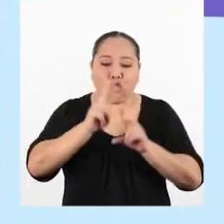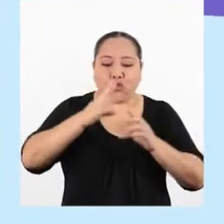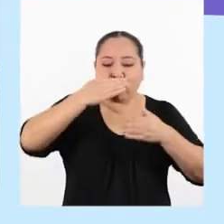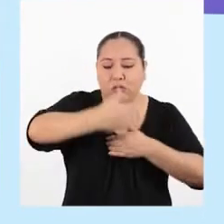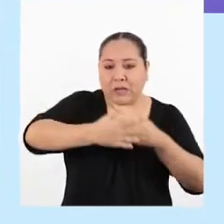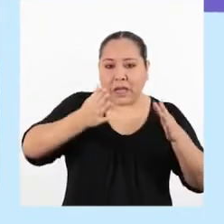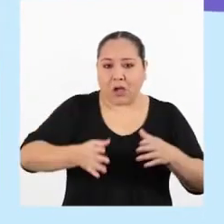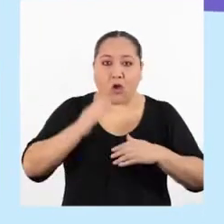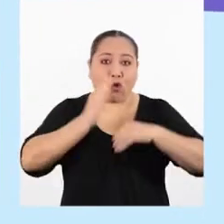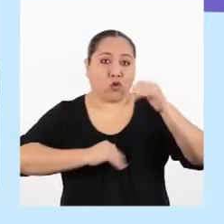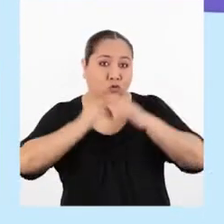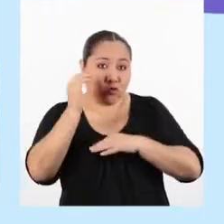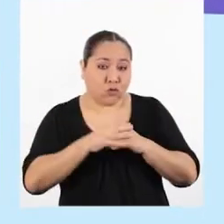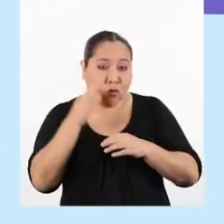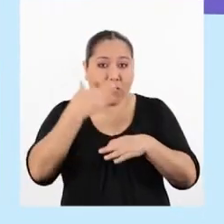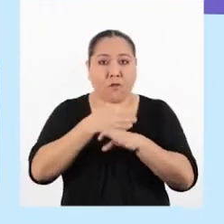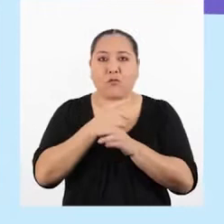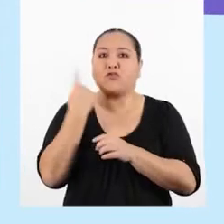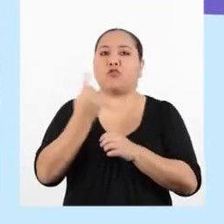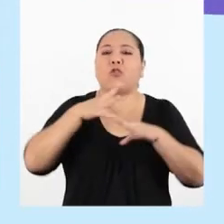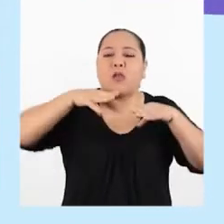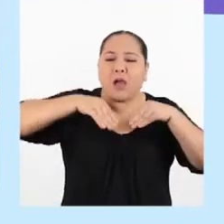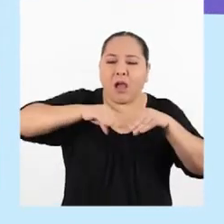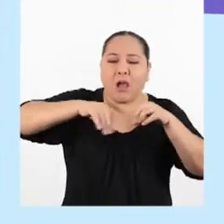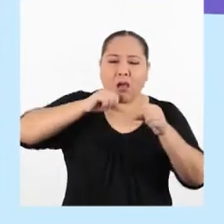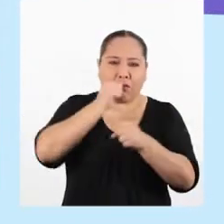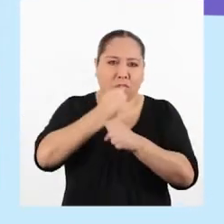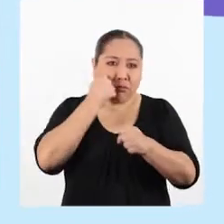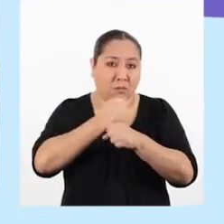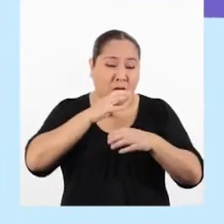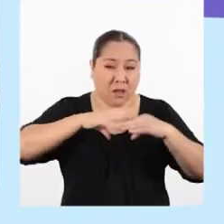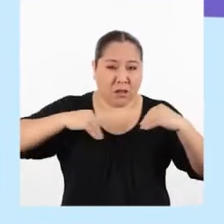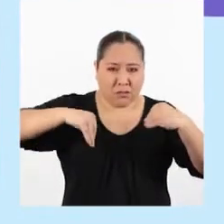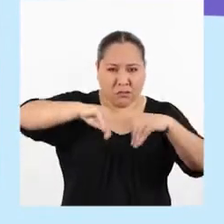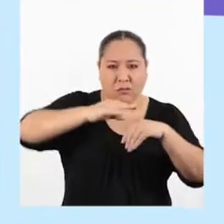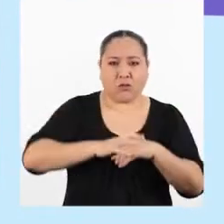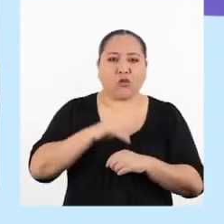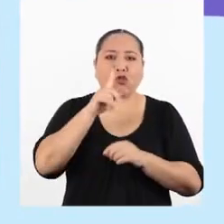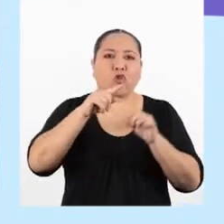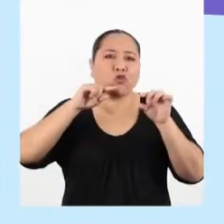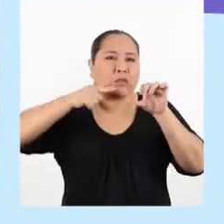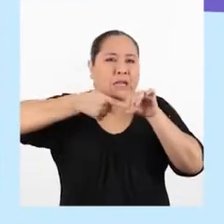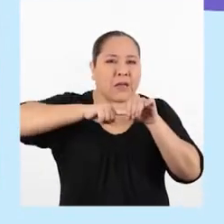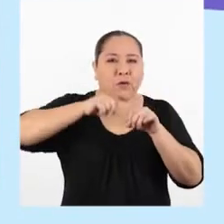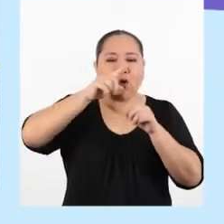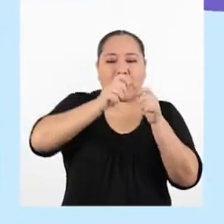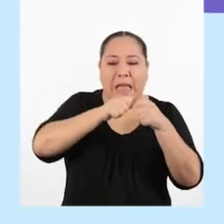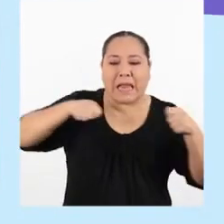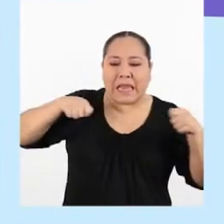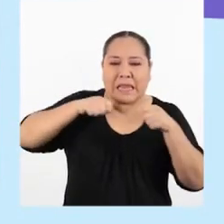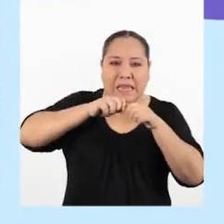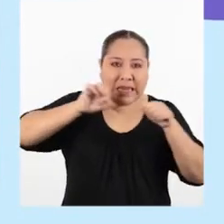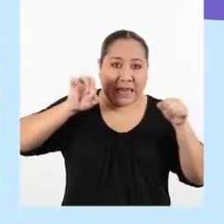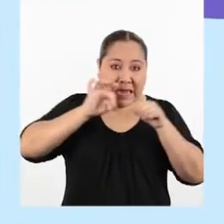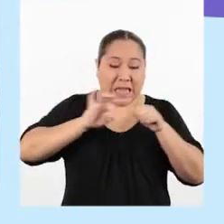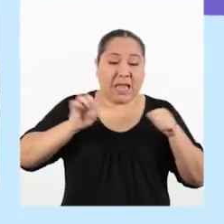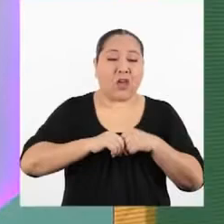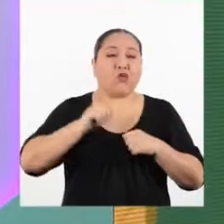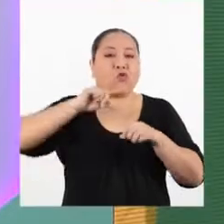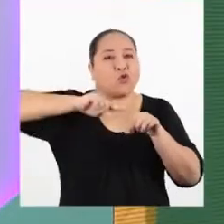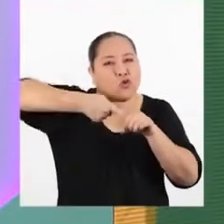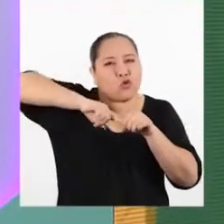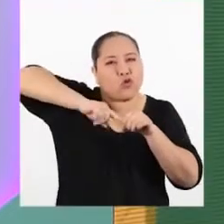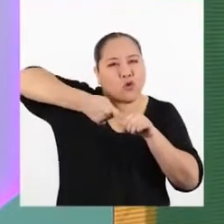construí mi modelo solo de cartón, utilizando dos clavitos, una liga y un tornillo como pesa.